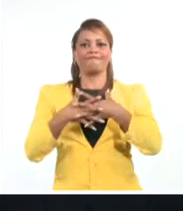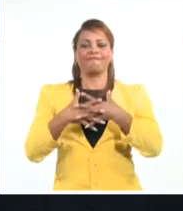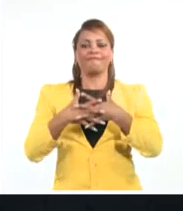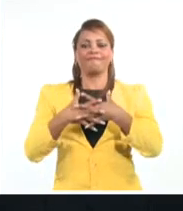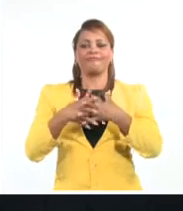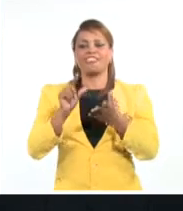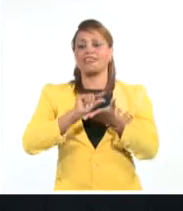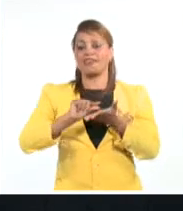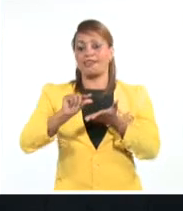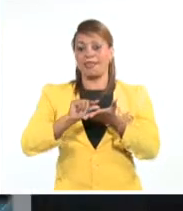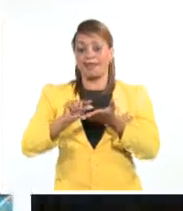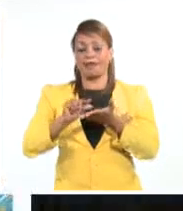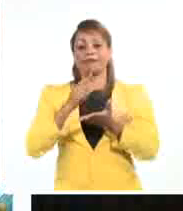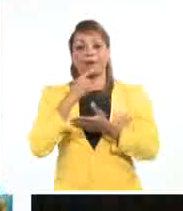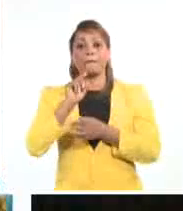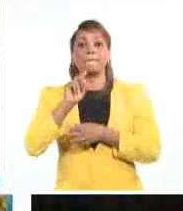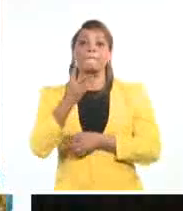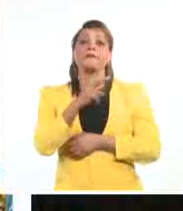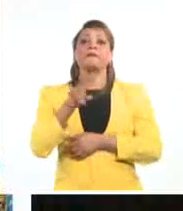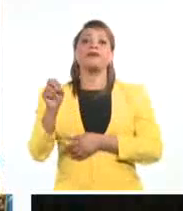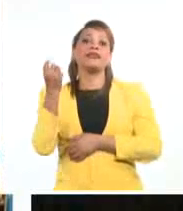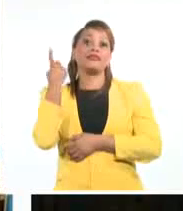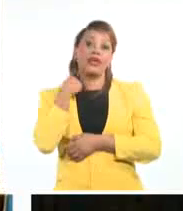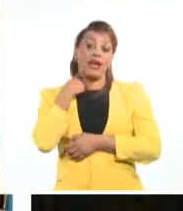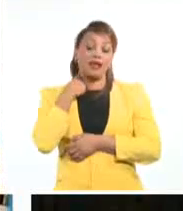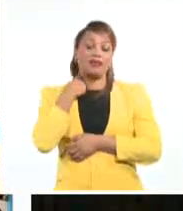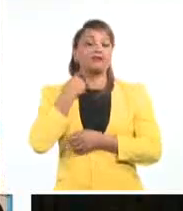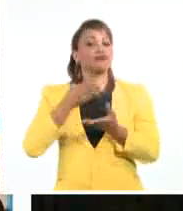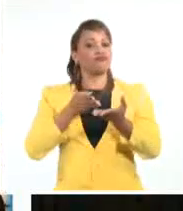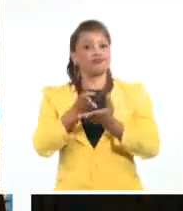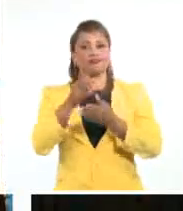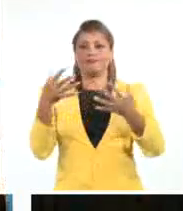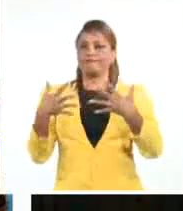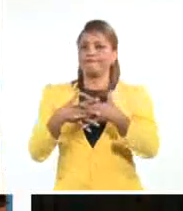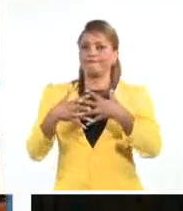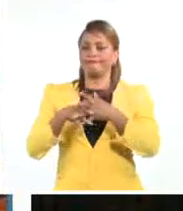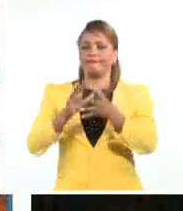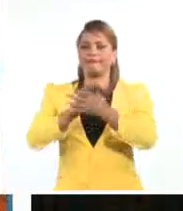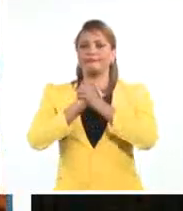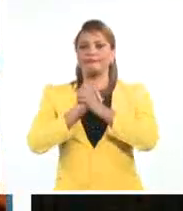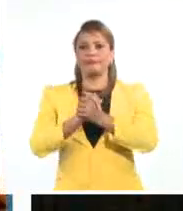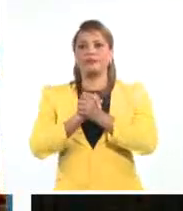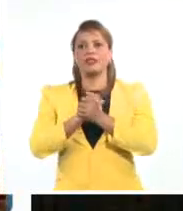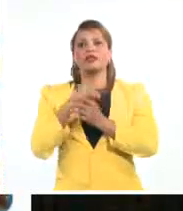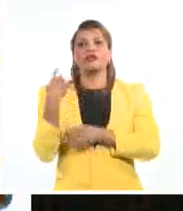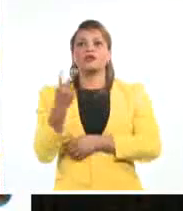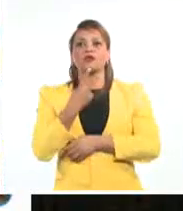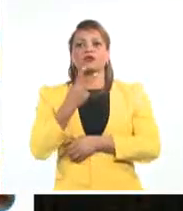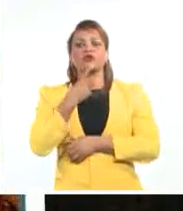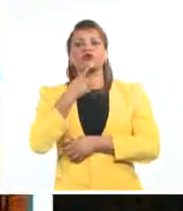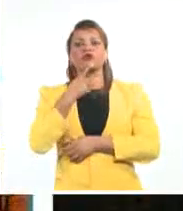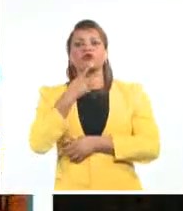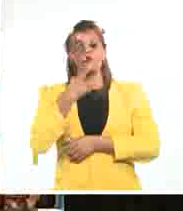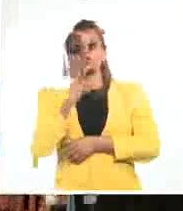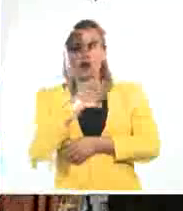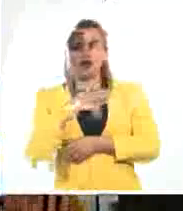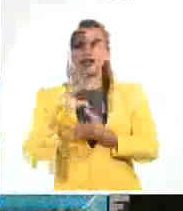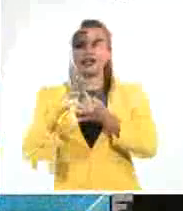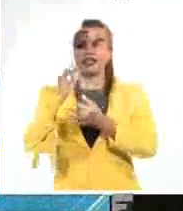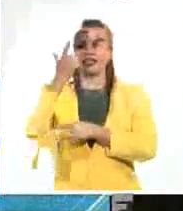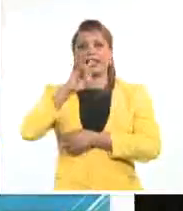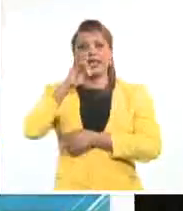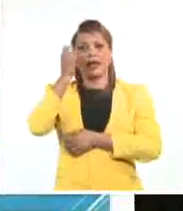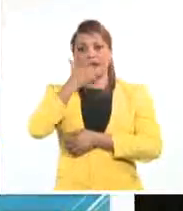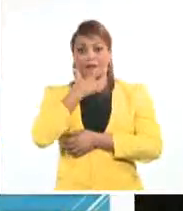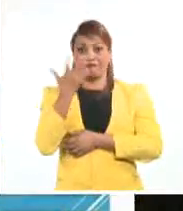de medio siglo. Desde Malabo reiteramos nuestra voluntad de fortalecer los lazos que nos unen con La Habana para el beneficio de los países,